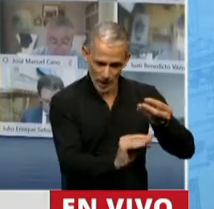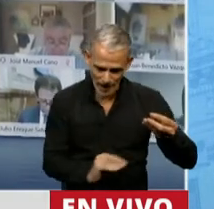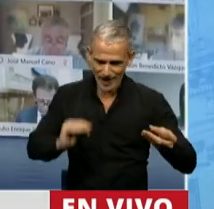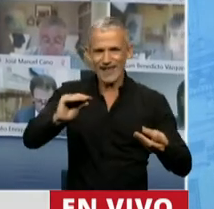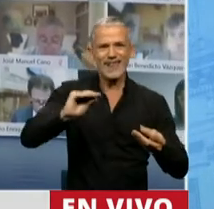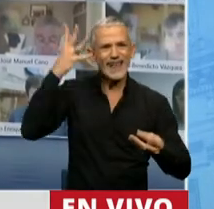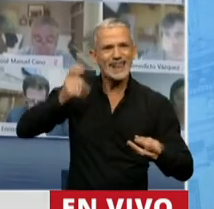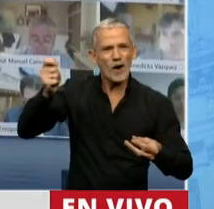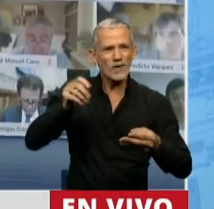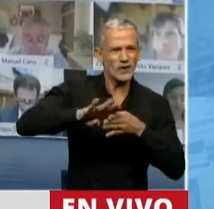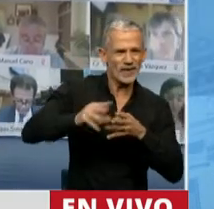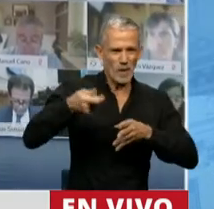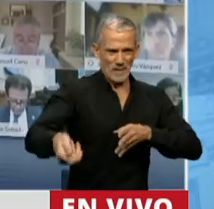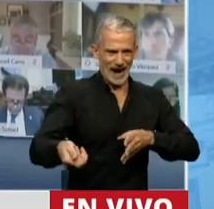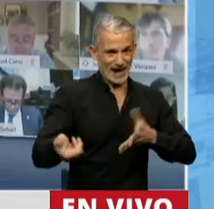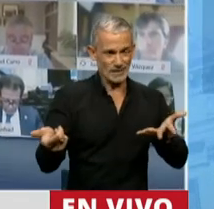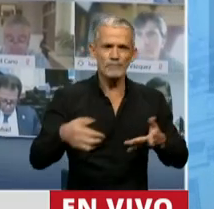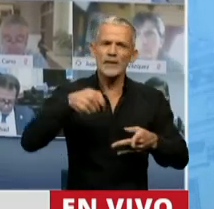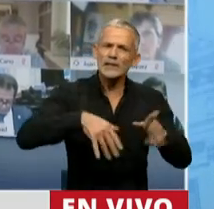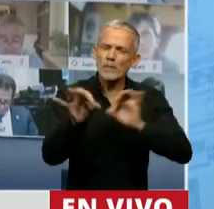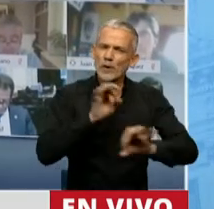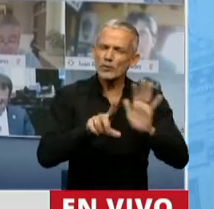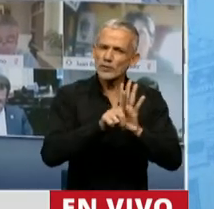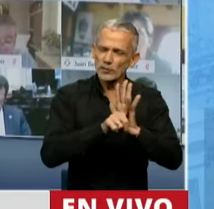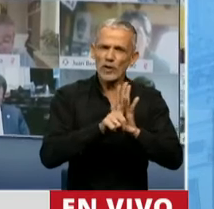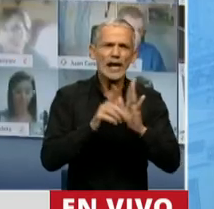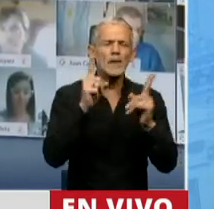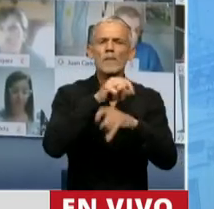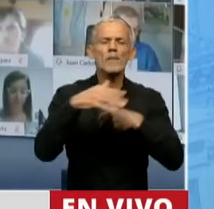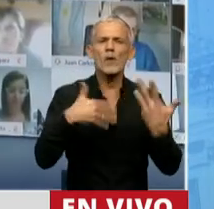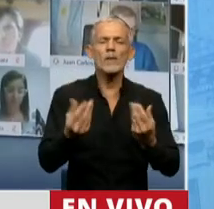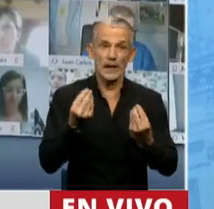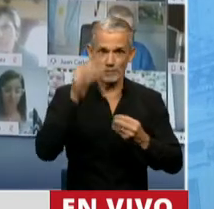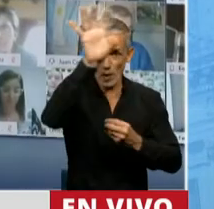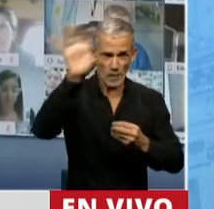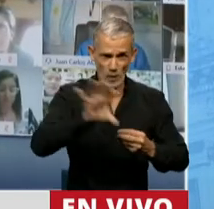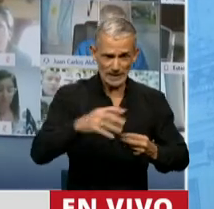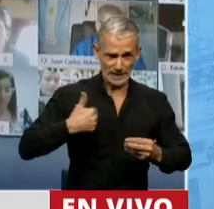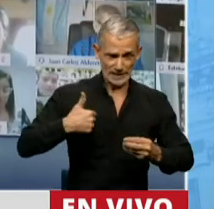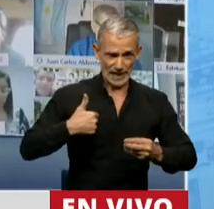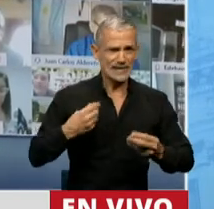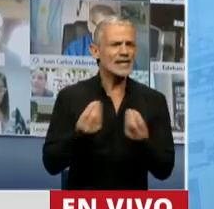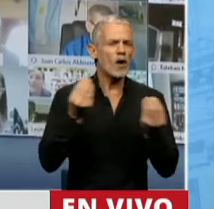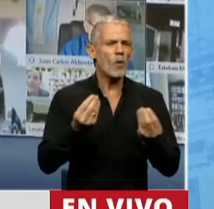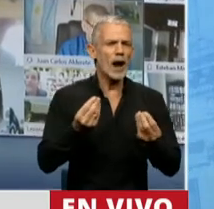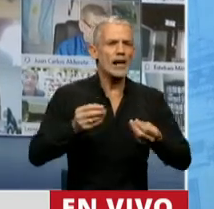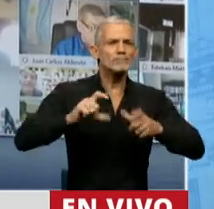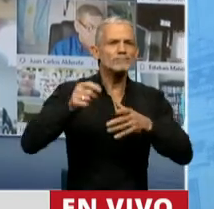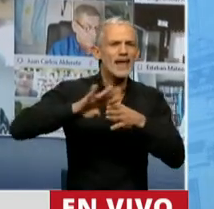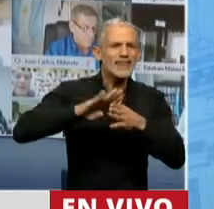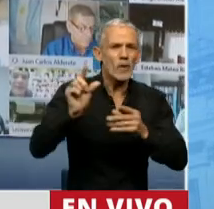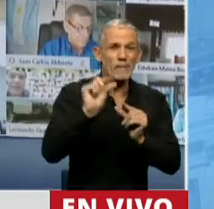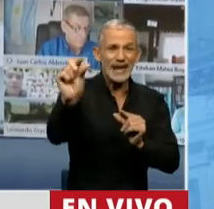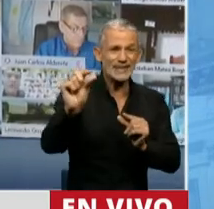este proyecto de ley atiende un gran problema para todas las provincias argentinas. Es el refinanciamiento del